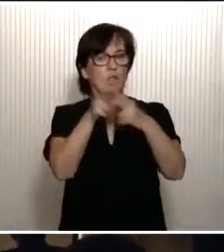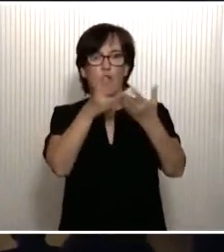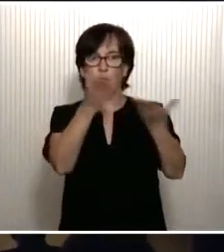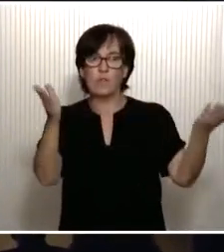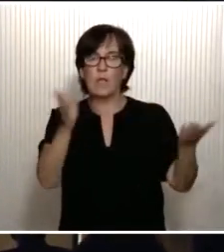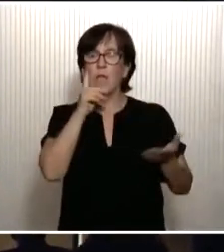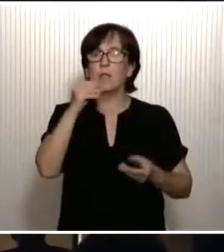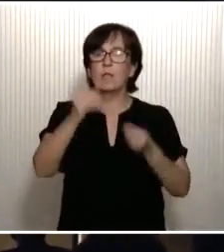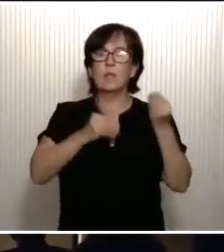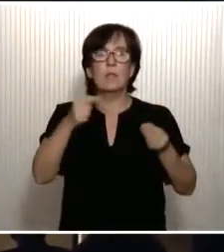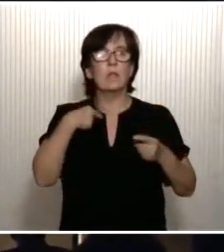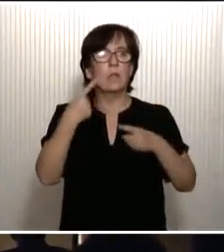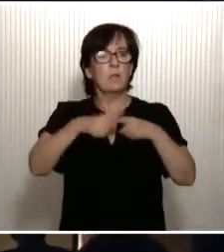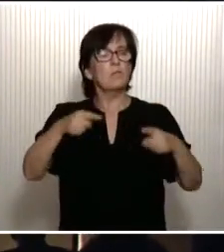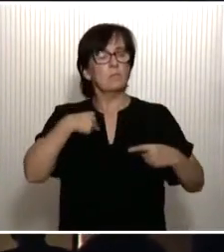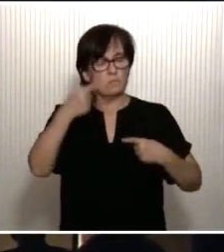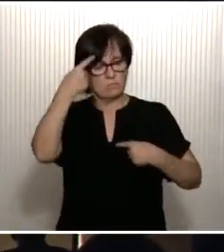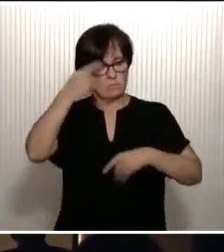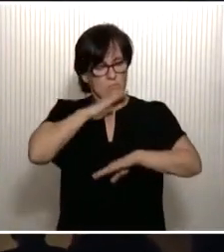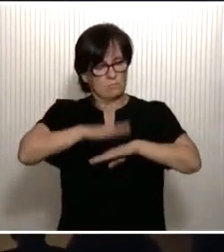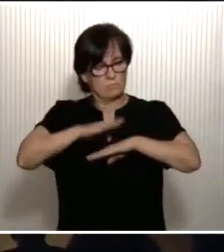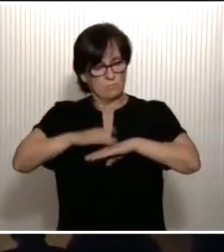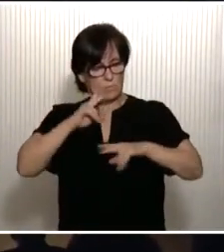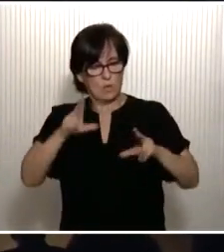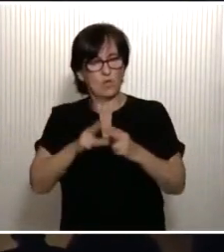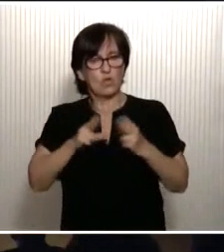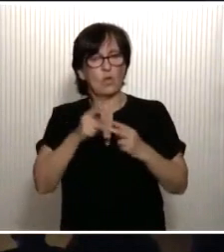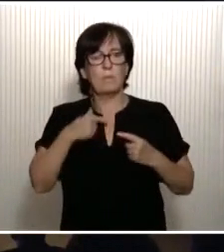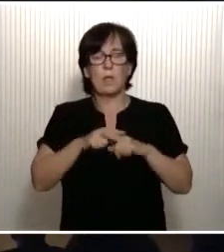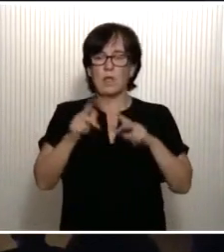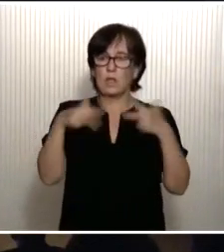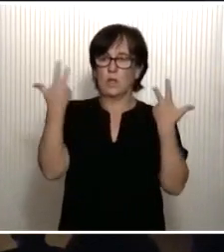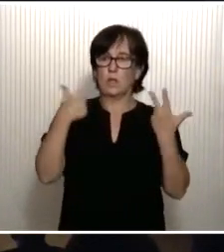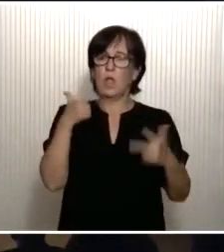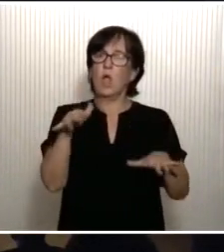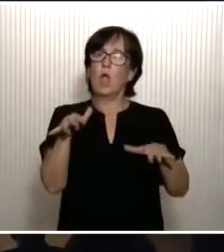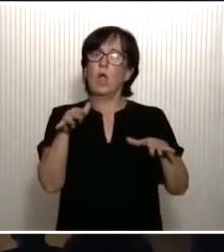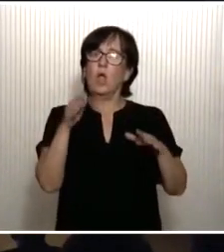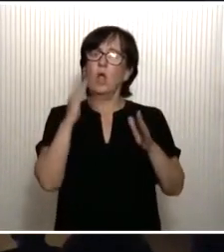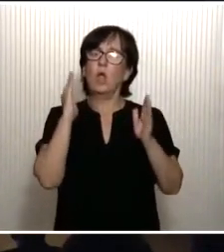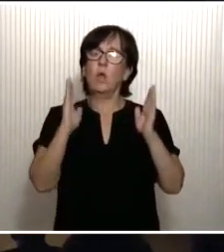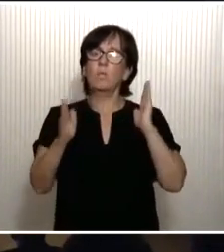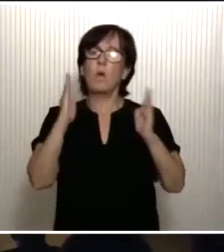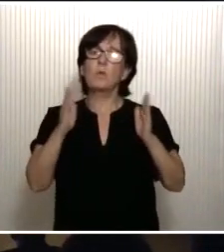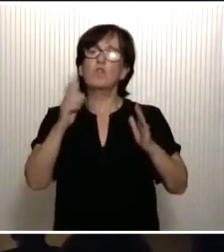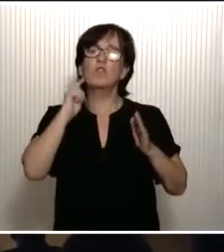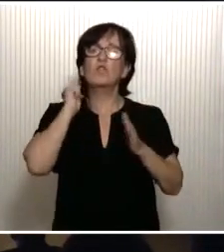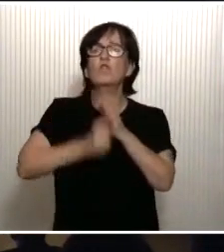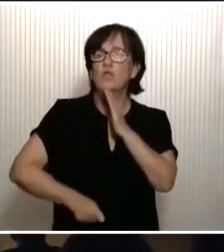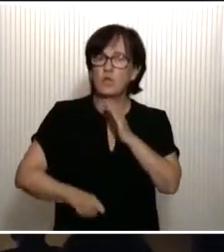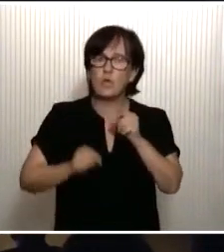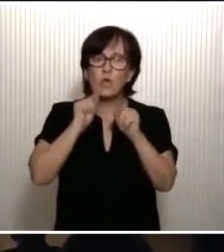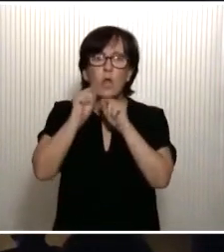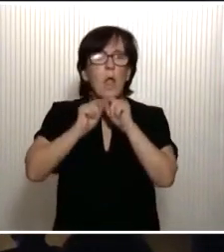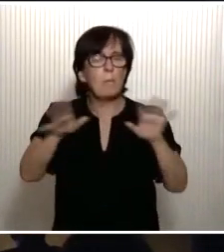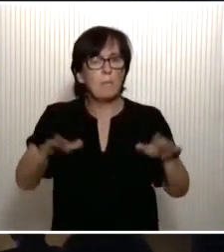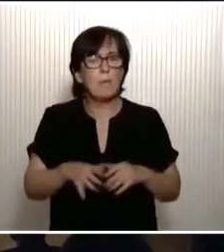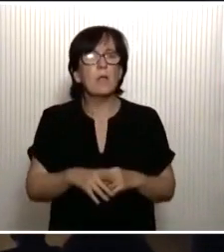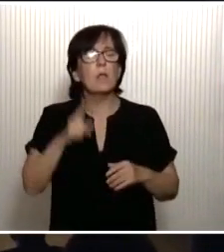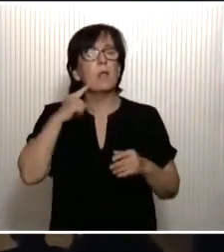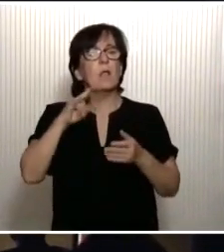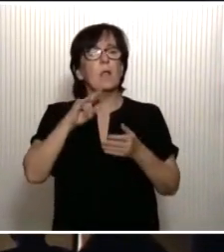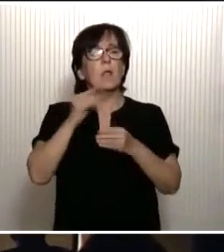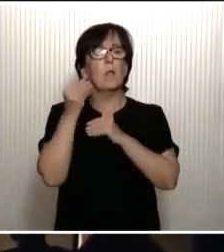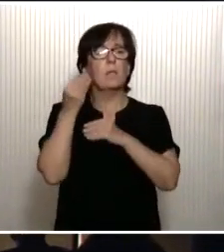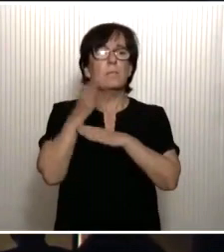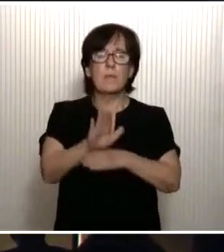por nuestra disciplina social, que nos ha permitido, entre otras cuestiones, en momentos muy duros de la pandemia, plantearnos